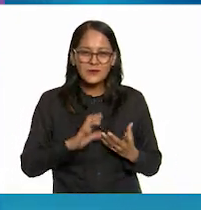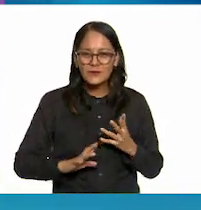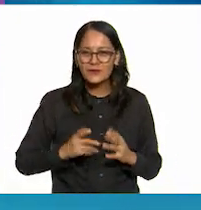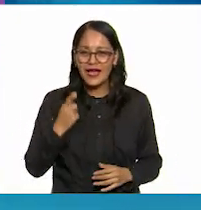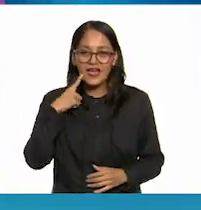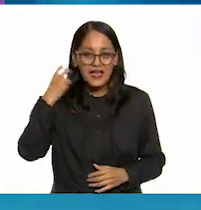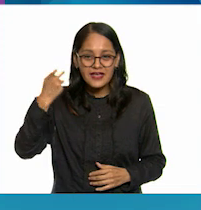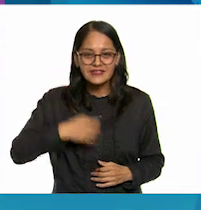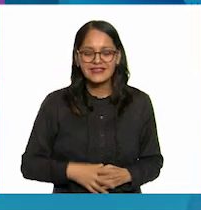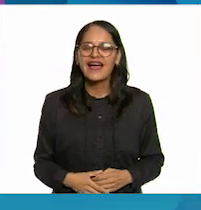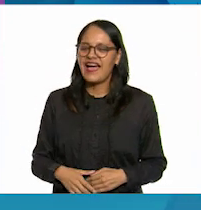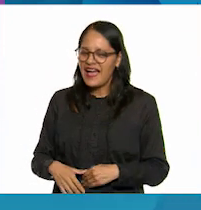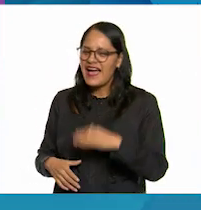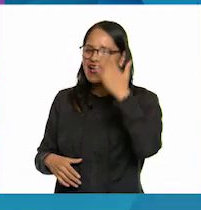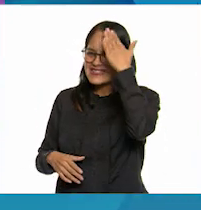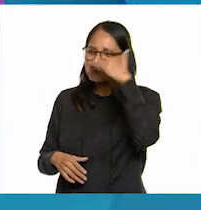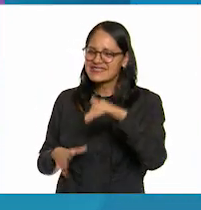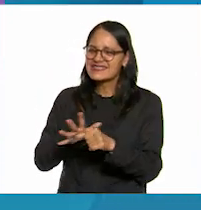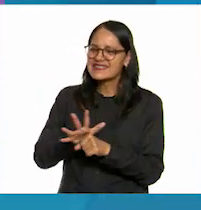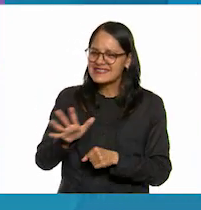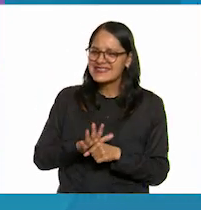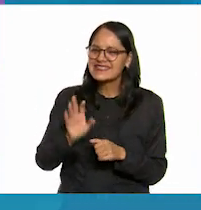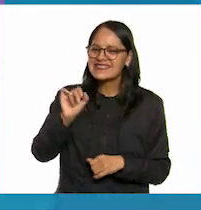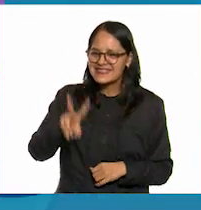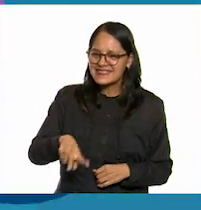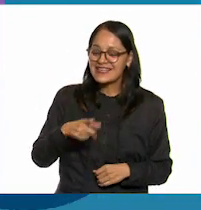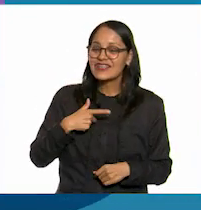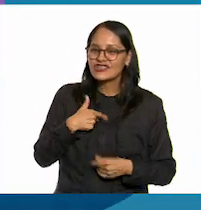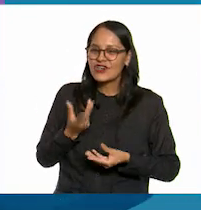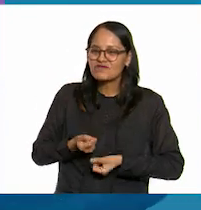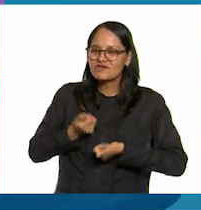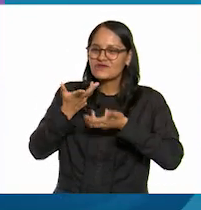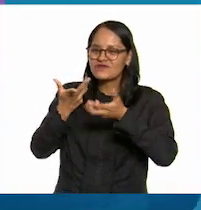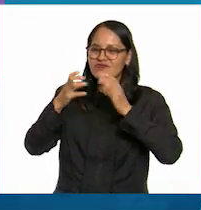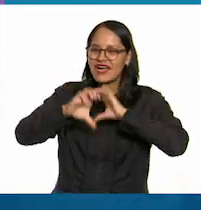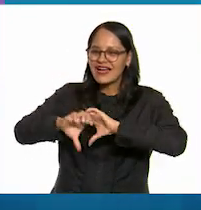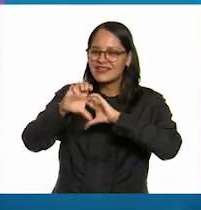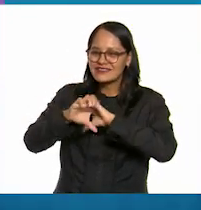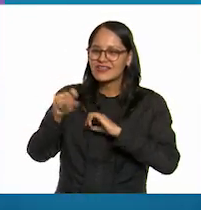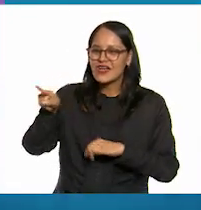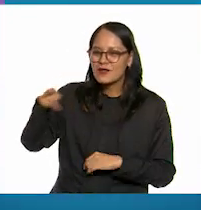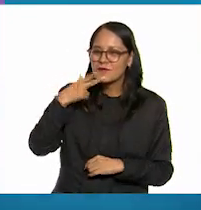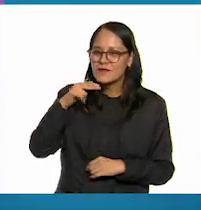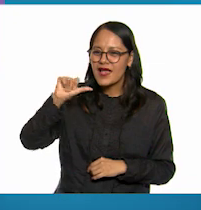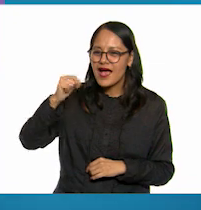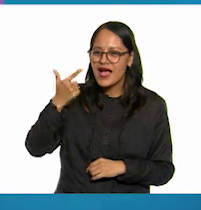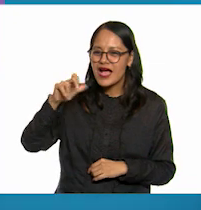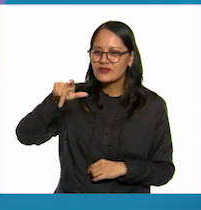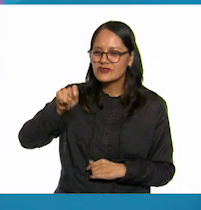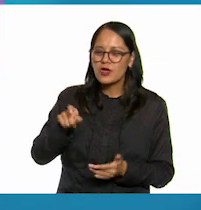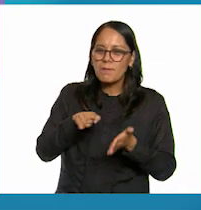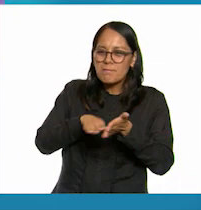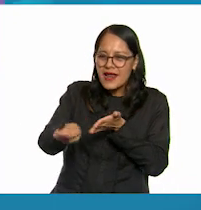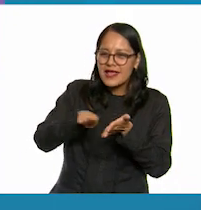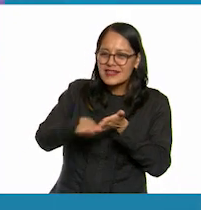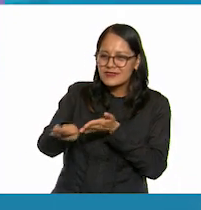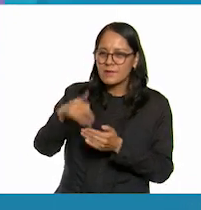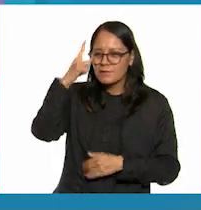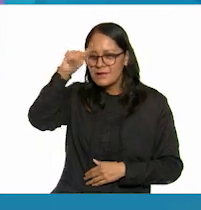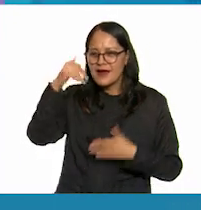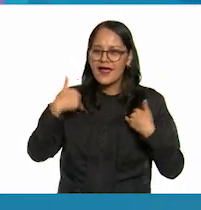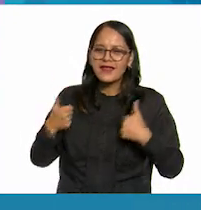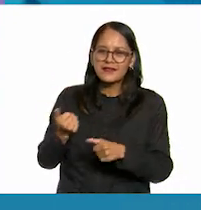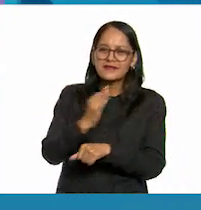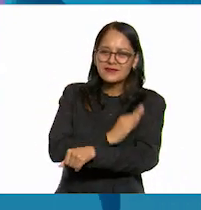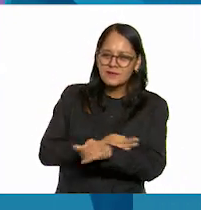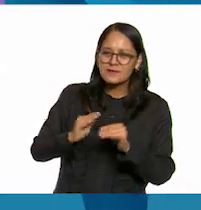ay ya sé cuál se lo dice a agustín que es la fricción para entender mejor